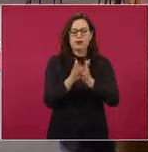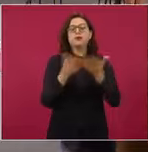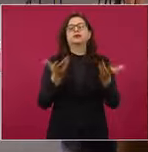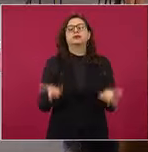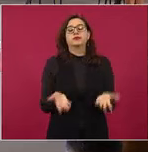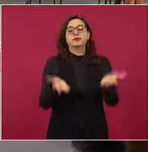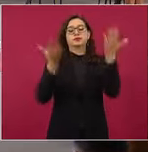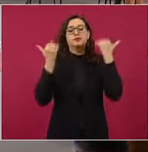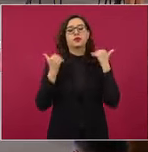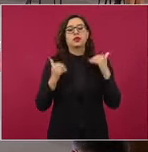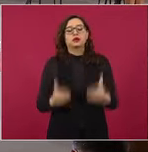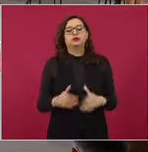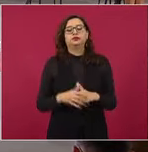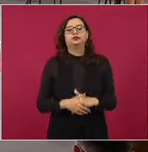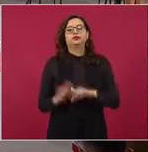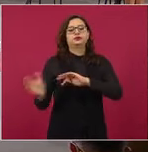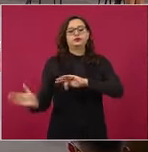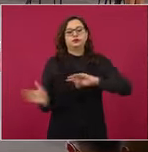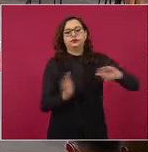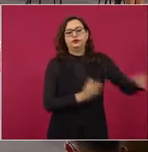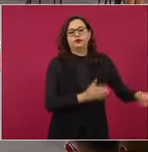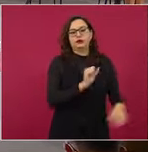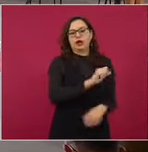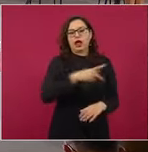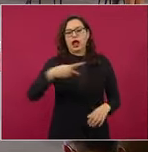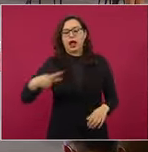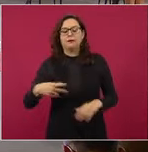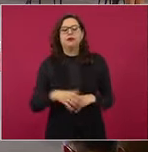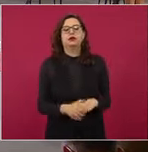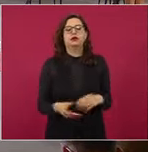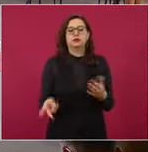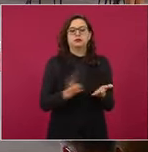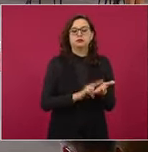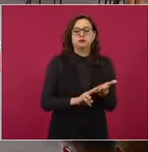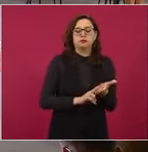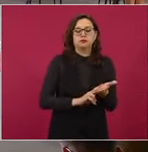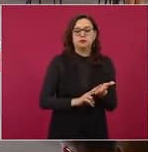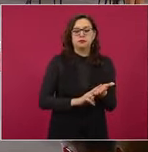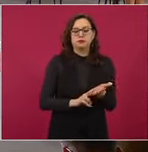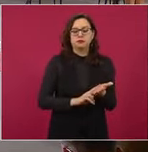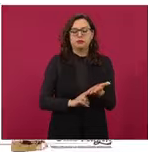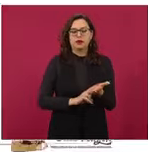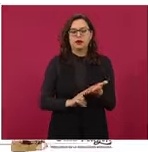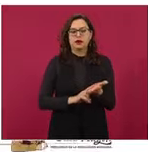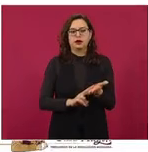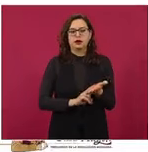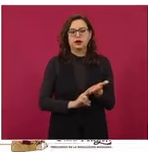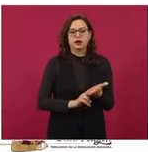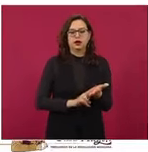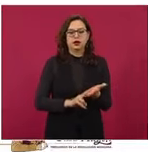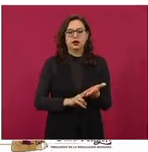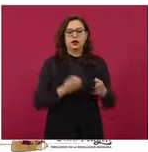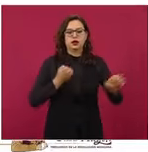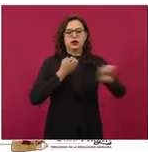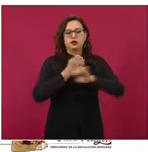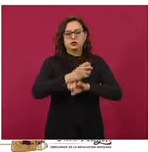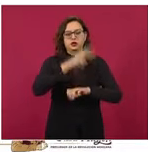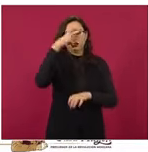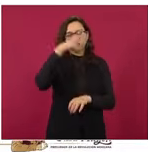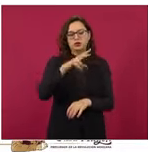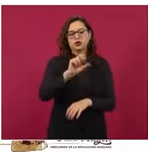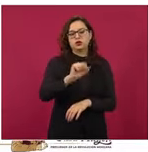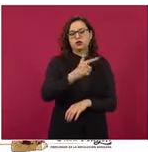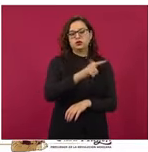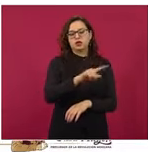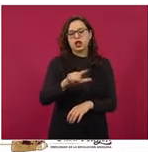La gasolina regular, sin tomar en cuenta el margen, 19.59 de Shell en Tuistianquistenco, Estado